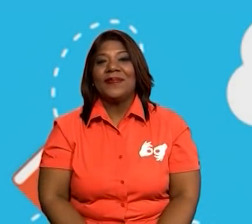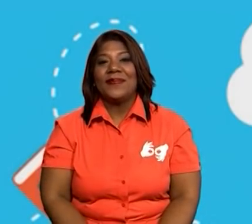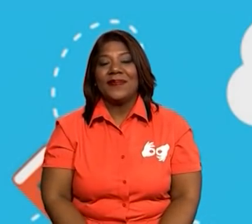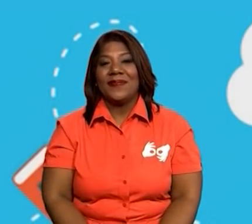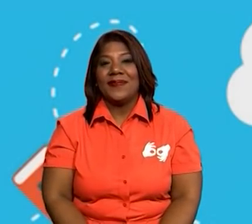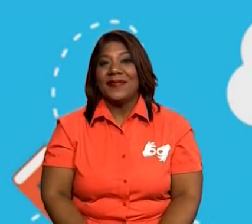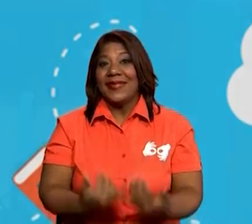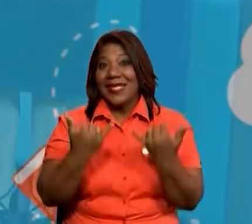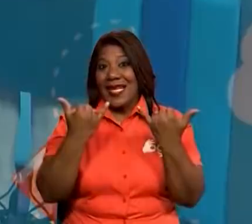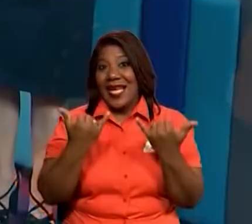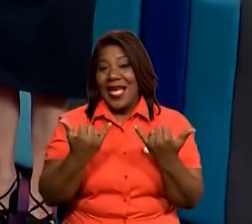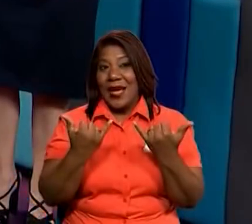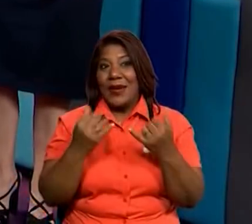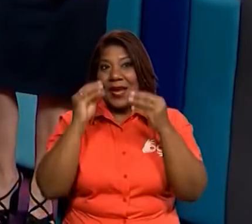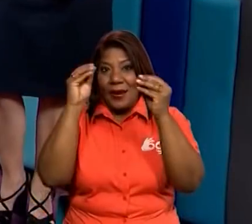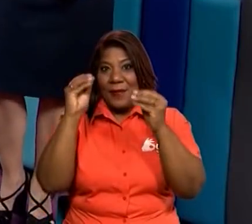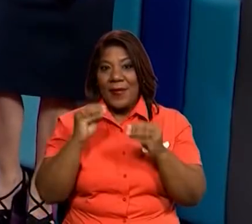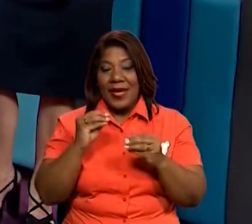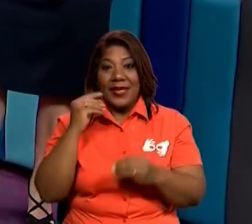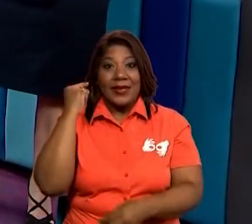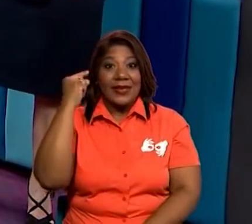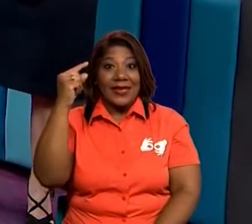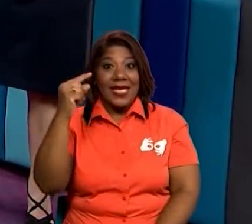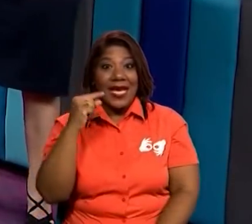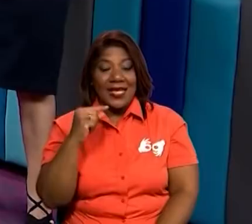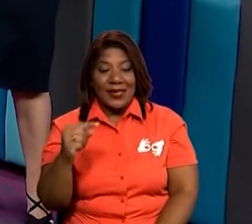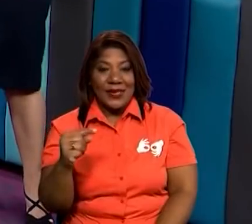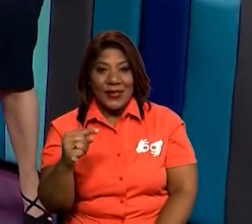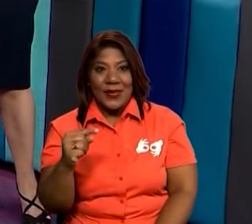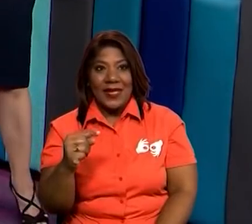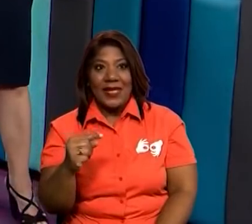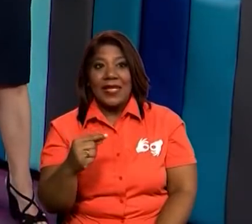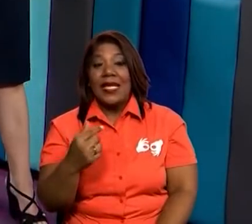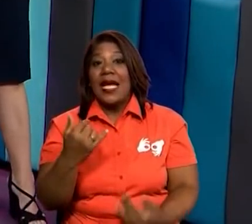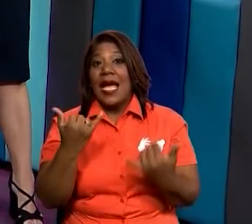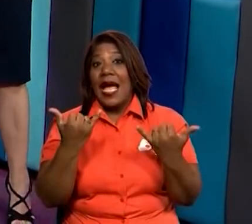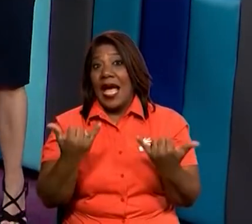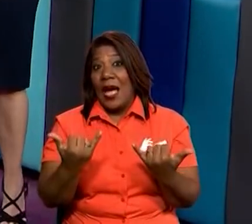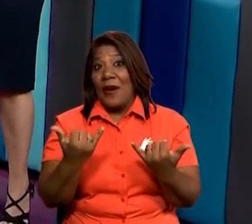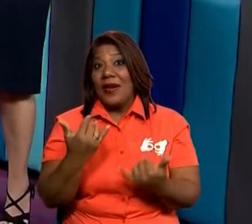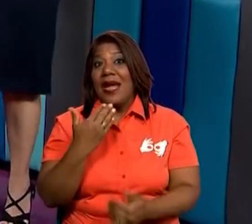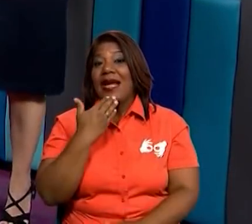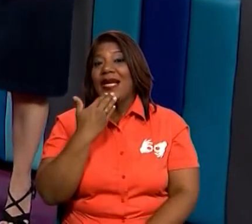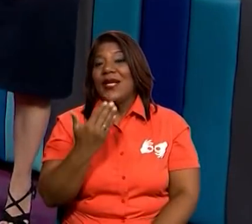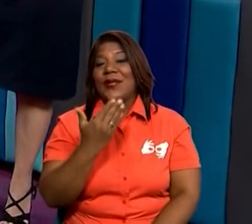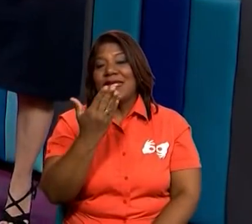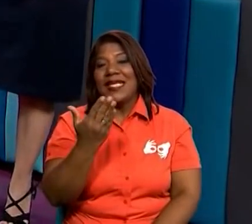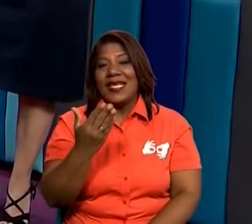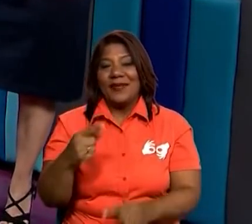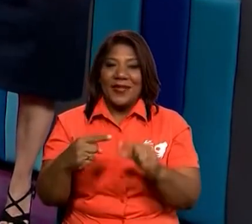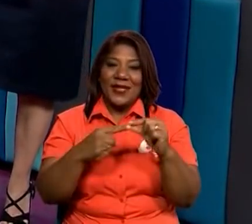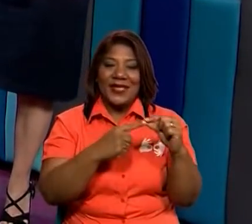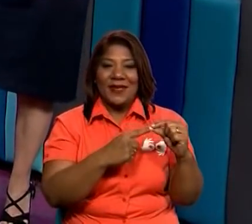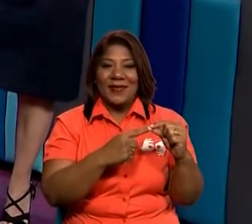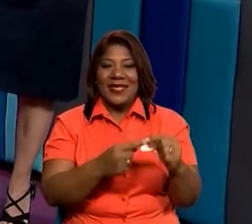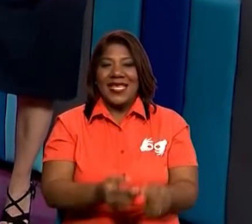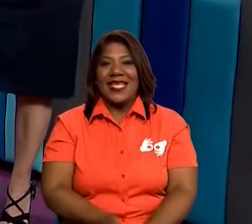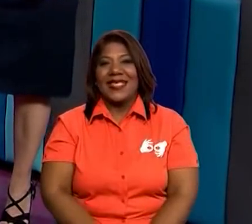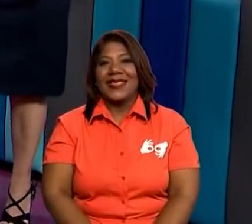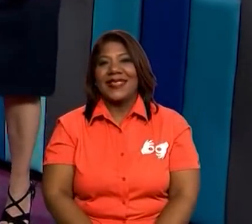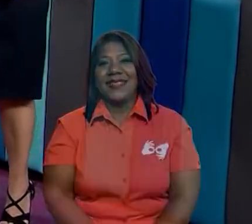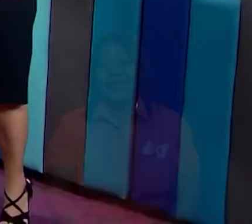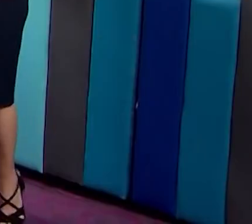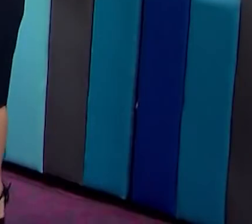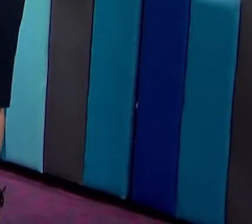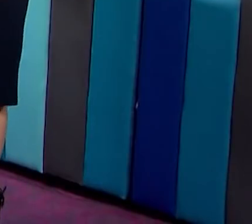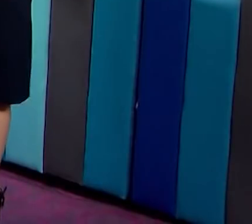Bien, maestra Zoyla, ahora vamos a pasar a lo que es los agradecimientos especiales. Muy